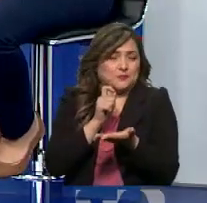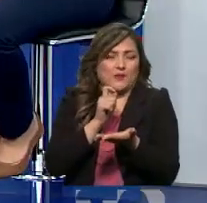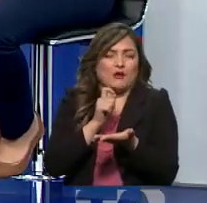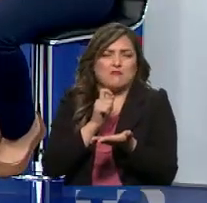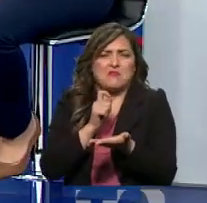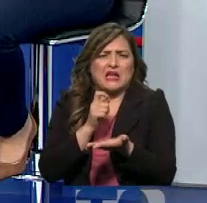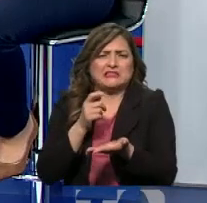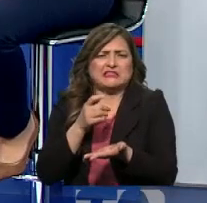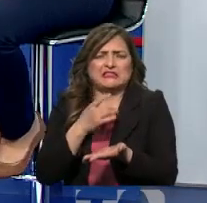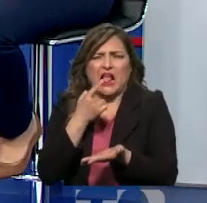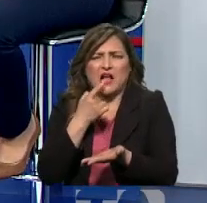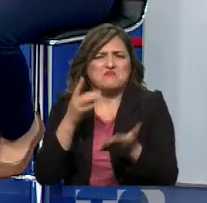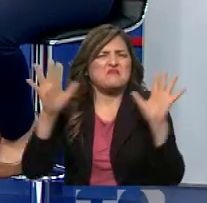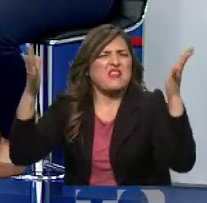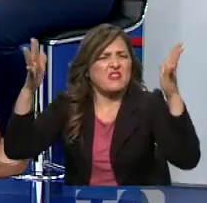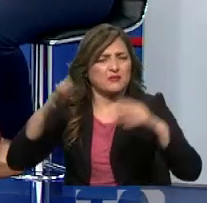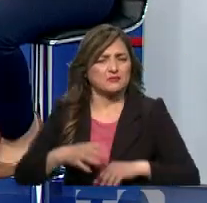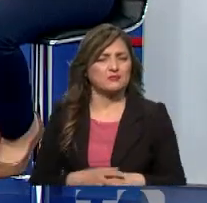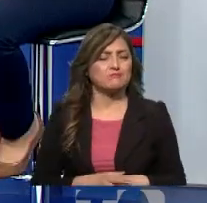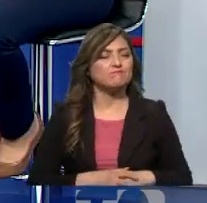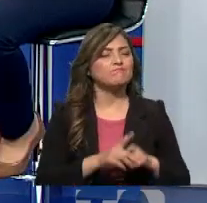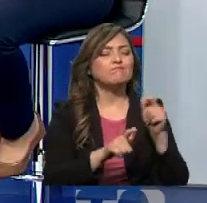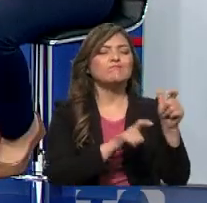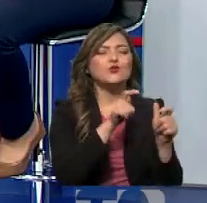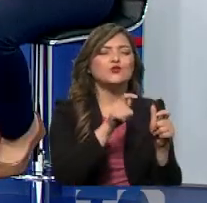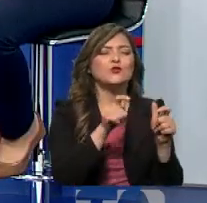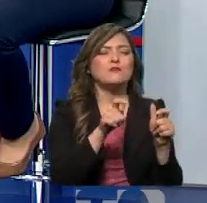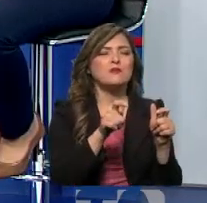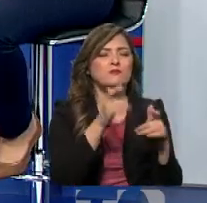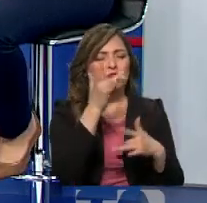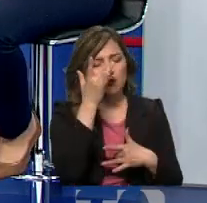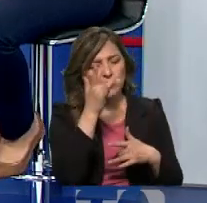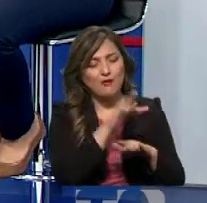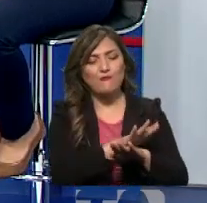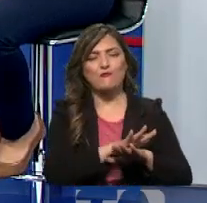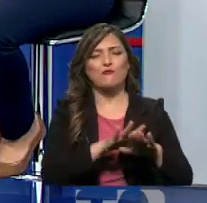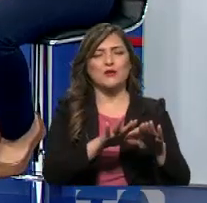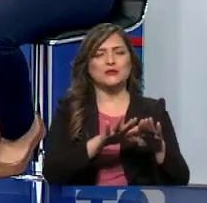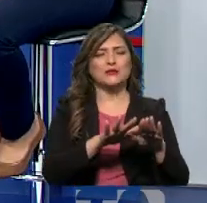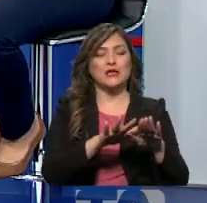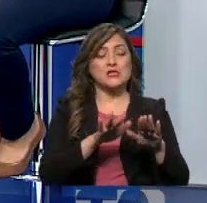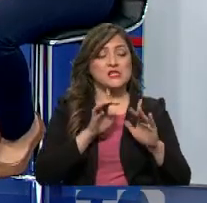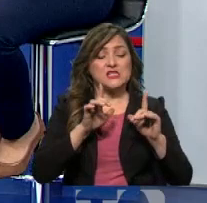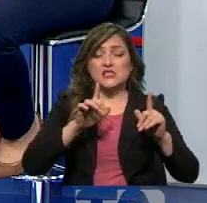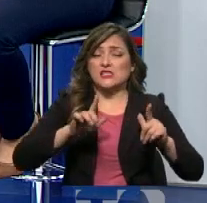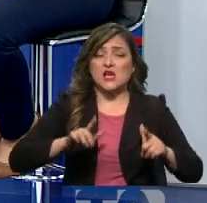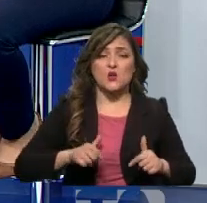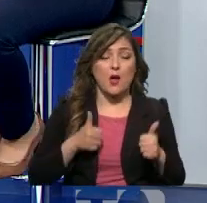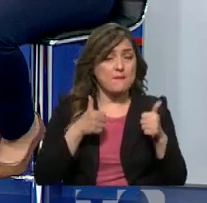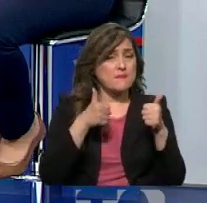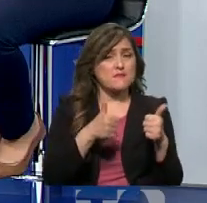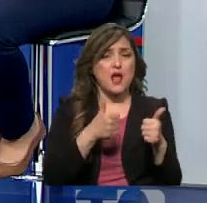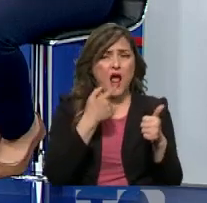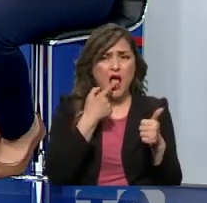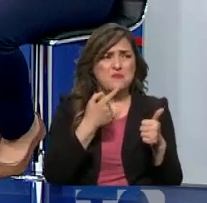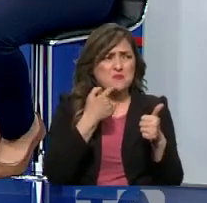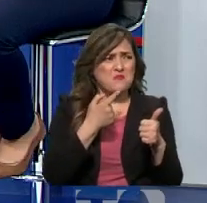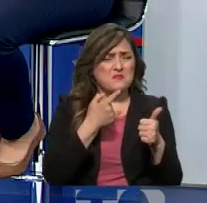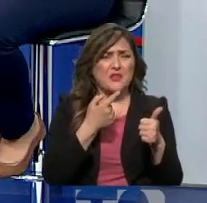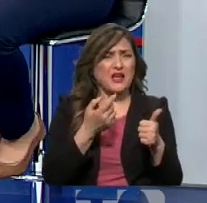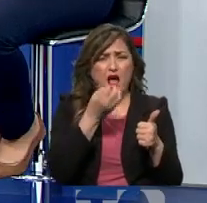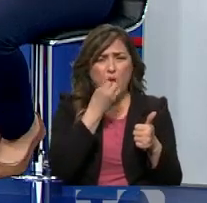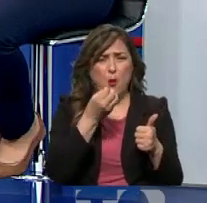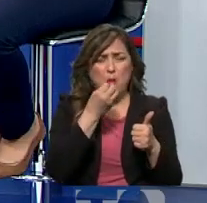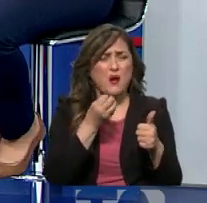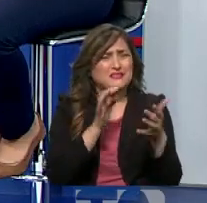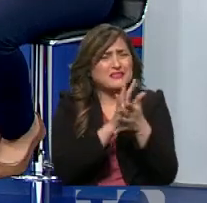personas al final de la enfermedad nos preguntan, ¿cuándo me voy a curar? Porque parecería que ser estas personas no recuperan el olfato tan rápido o esta sensación